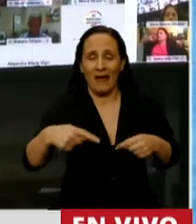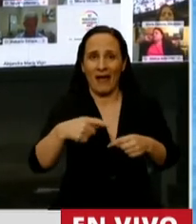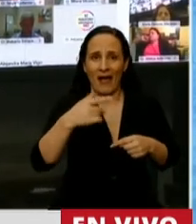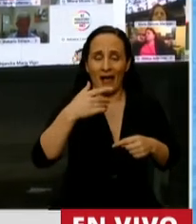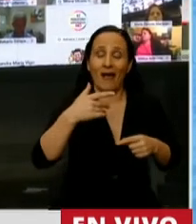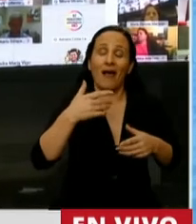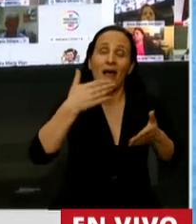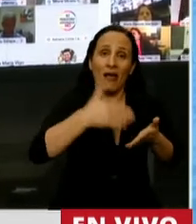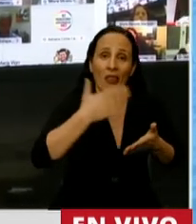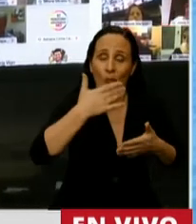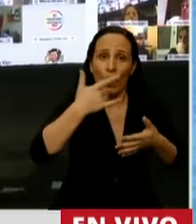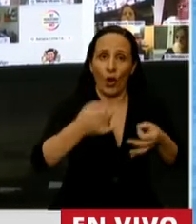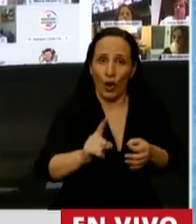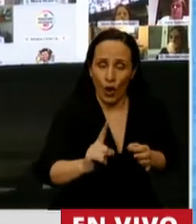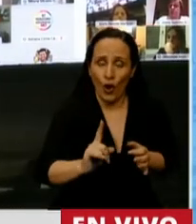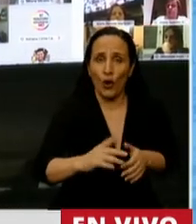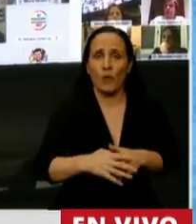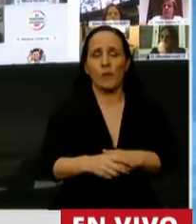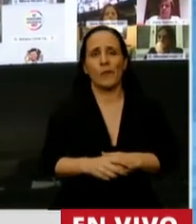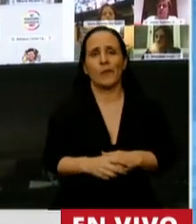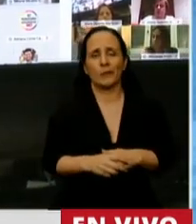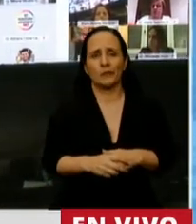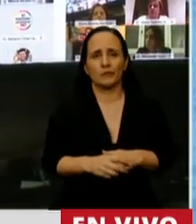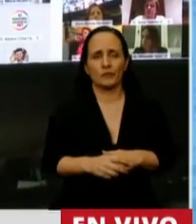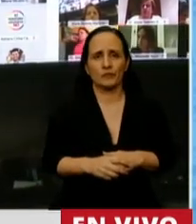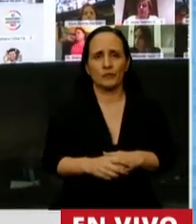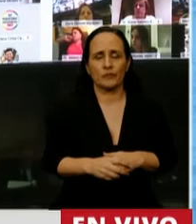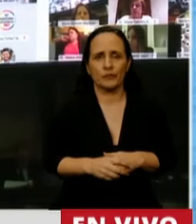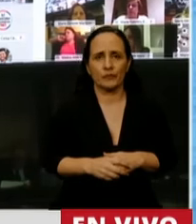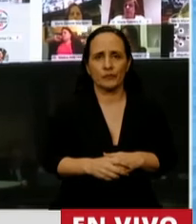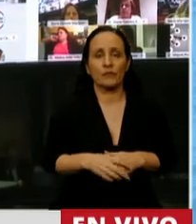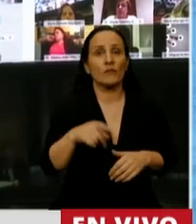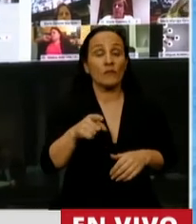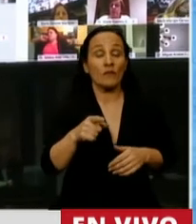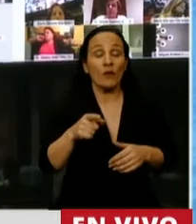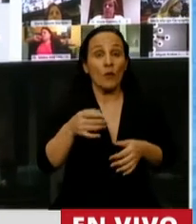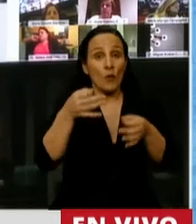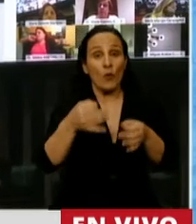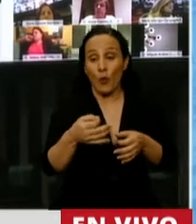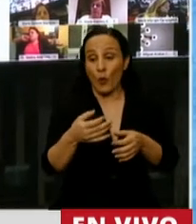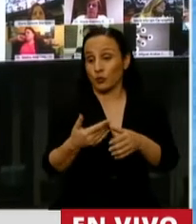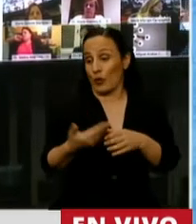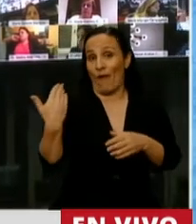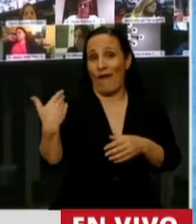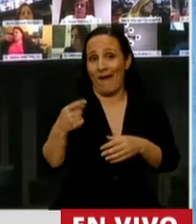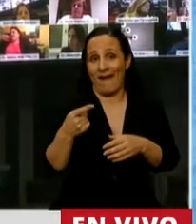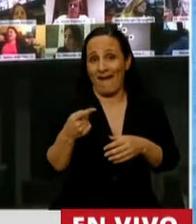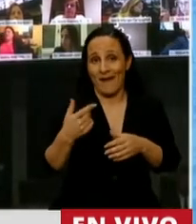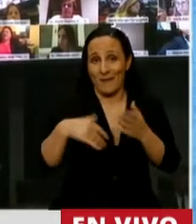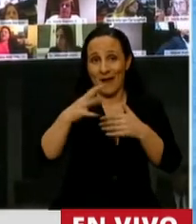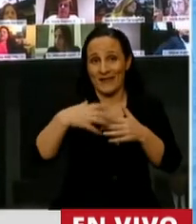sector del Gobierno Nacional que era el único con el que yo creo que se podía hablar. Era justamente el sector